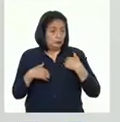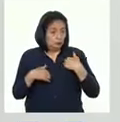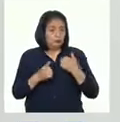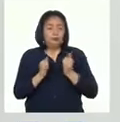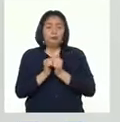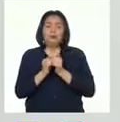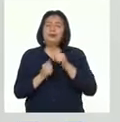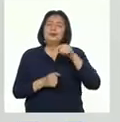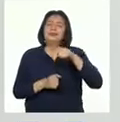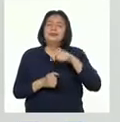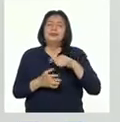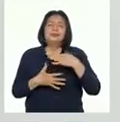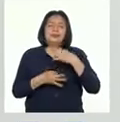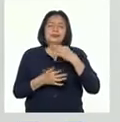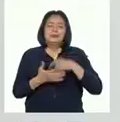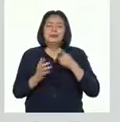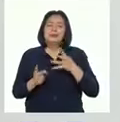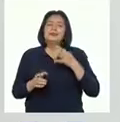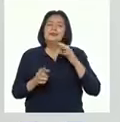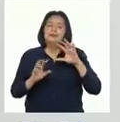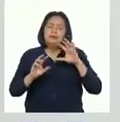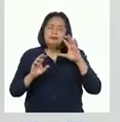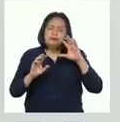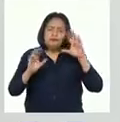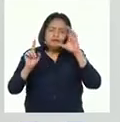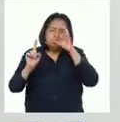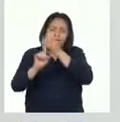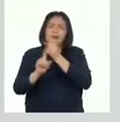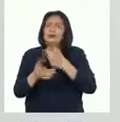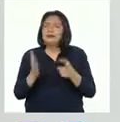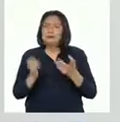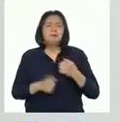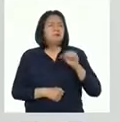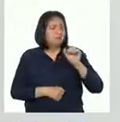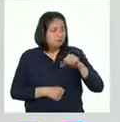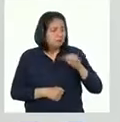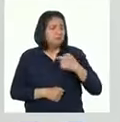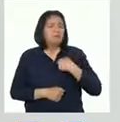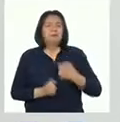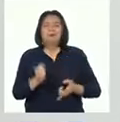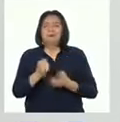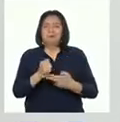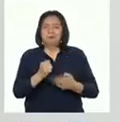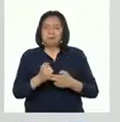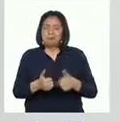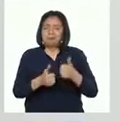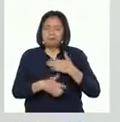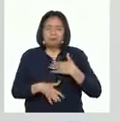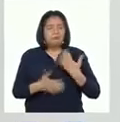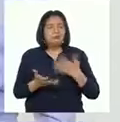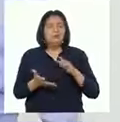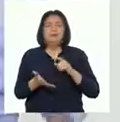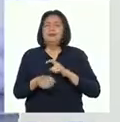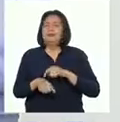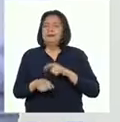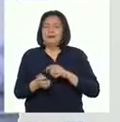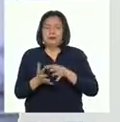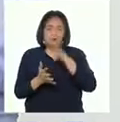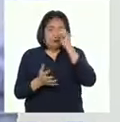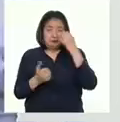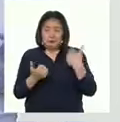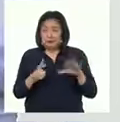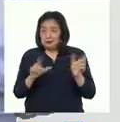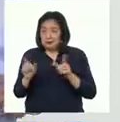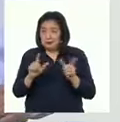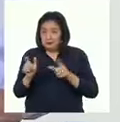acompañaré en este interesante desafío. Estoy seguro que lo pasaremos muy bien mientras aprendemos. ¿Están